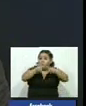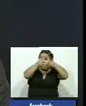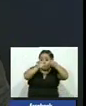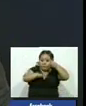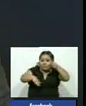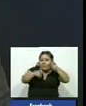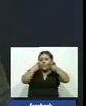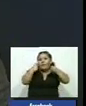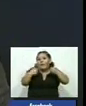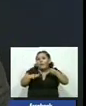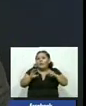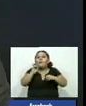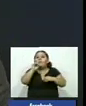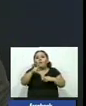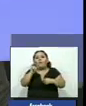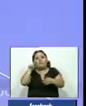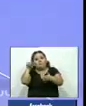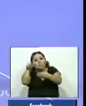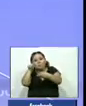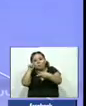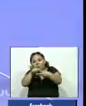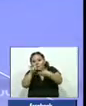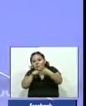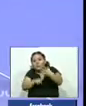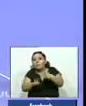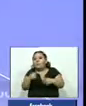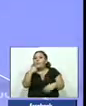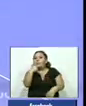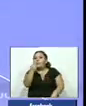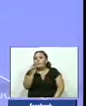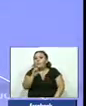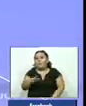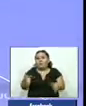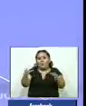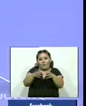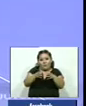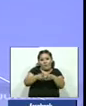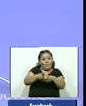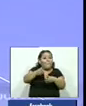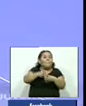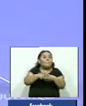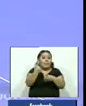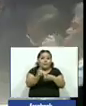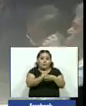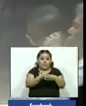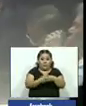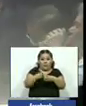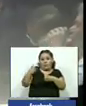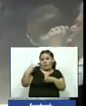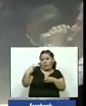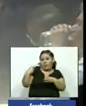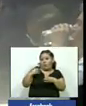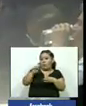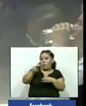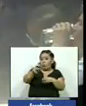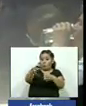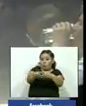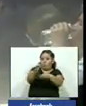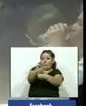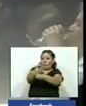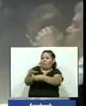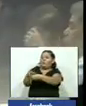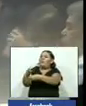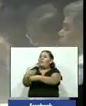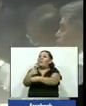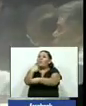mandatario pronto pasó a señalamientos realizados por el director de tejido social Carlos Marroquín contra dos partidos políticos